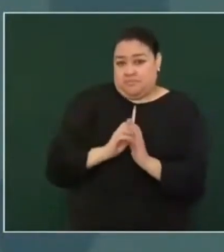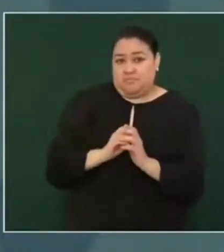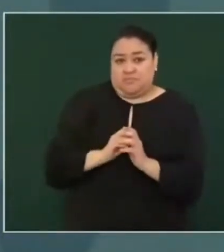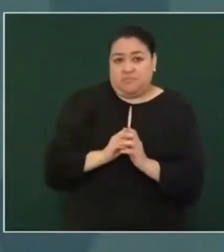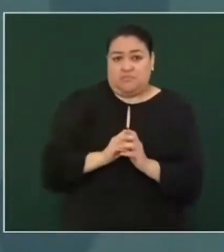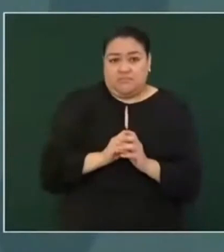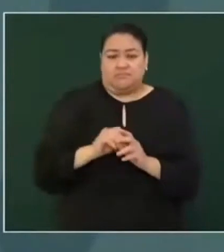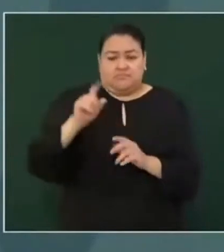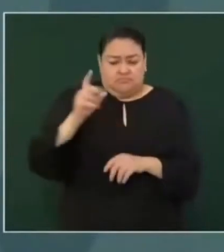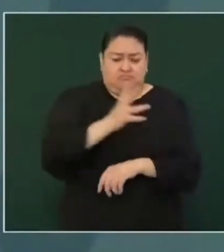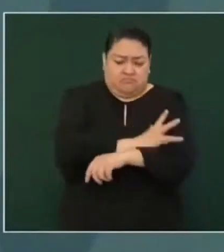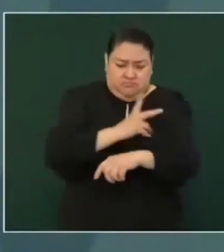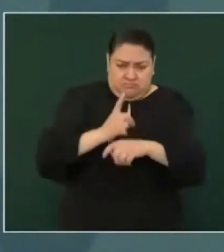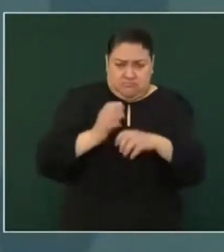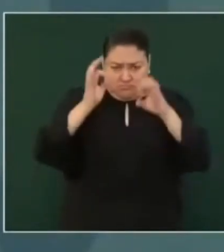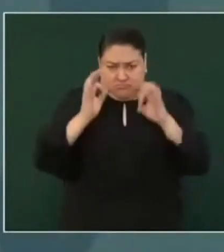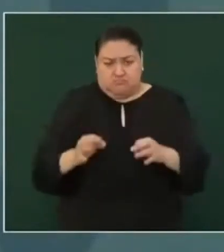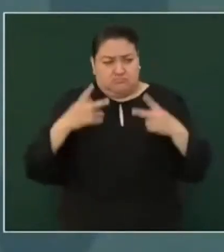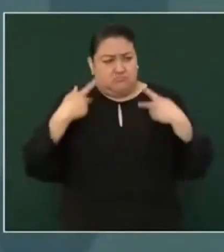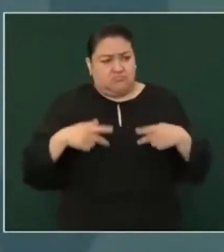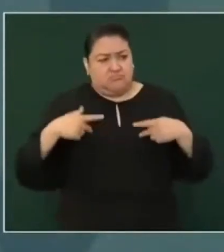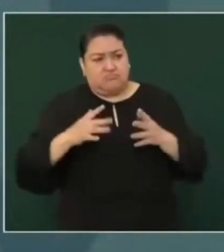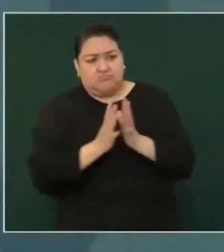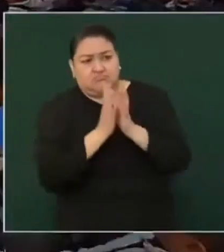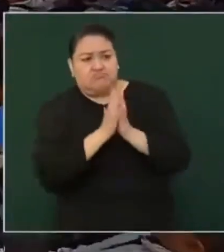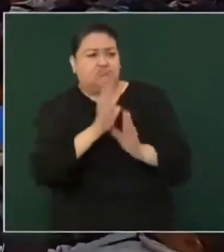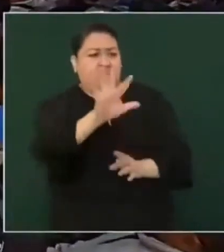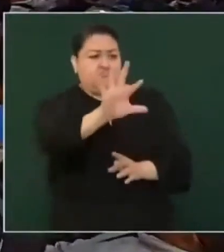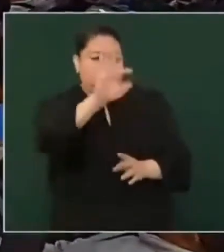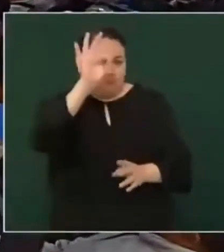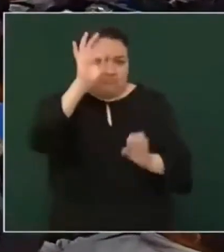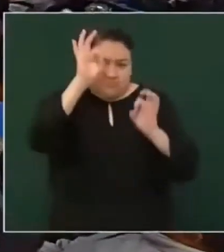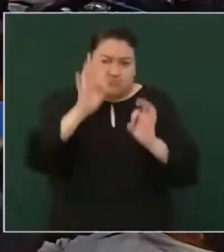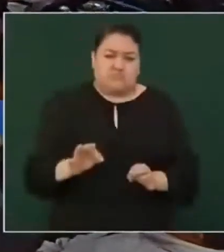que haya una auténtica una verdadera democracia